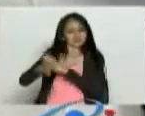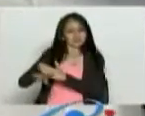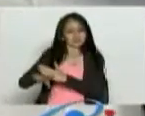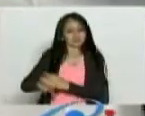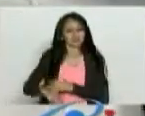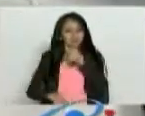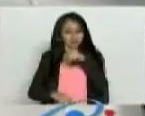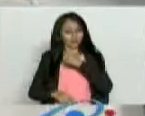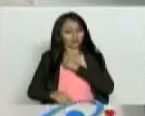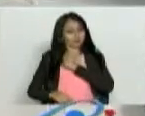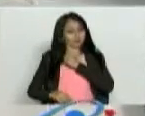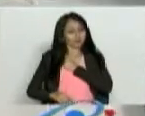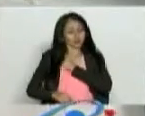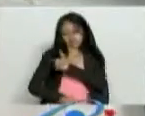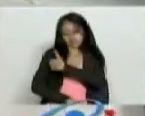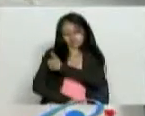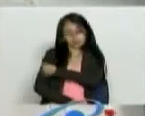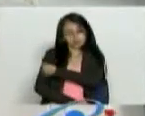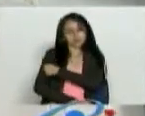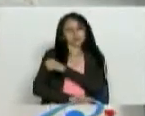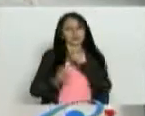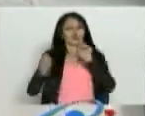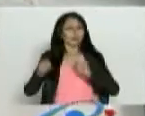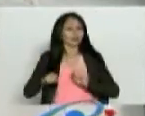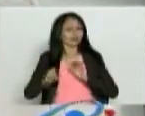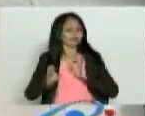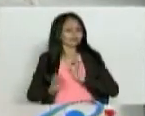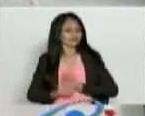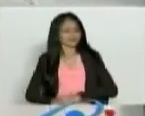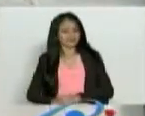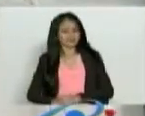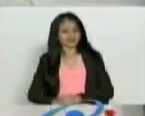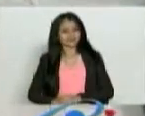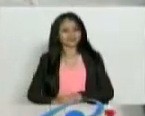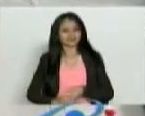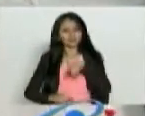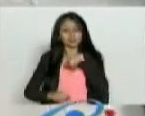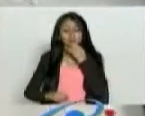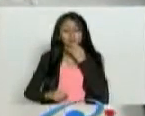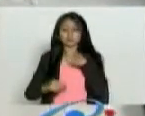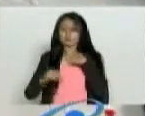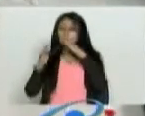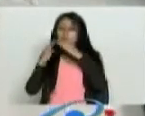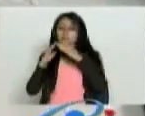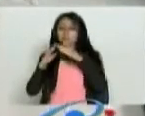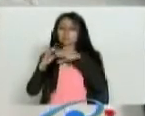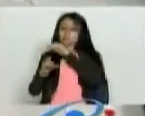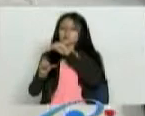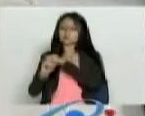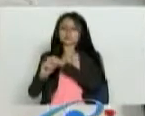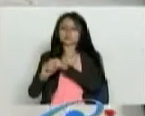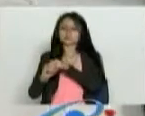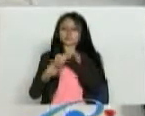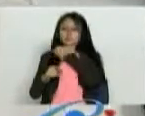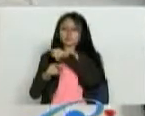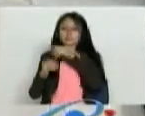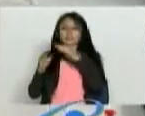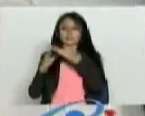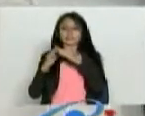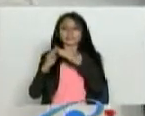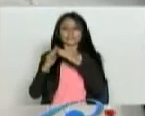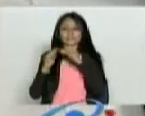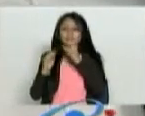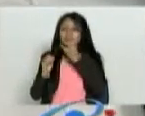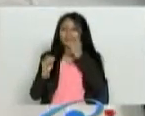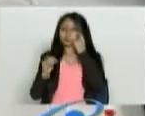Las vacunas personalizadas. Claro. Entonces, que es que se pasaron a vivir una casa. Y en esa casa había